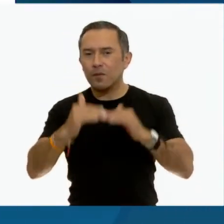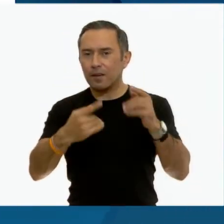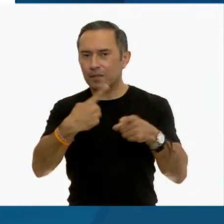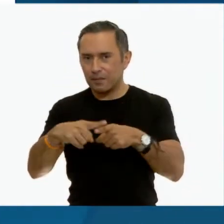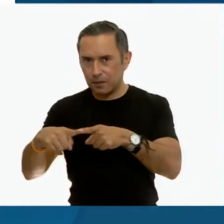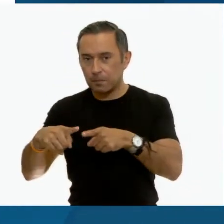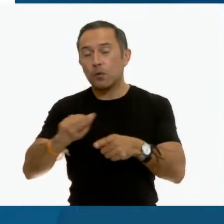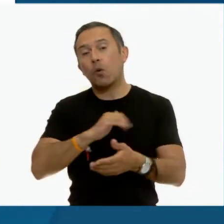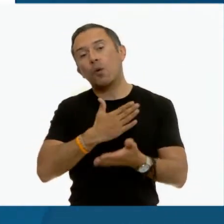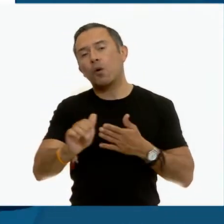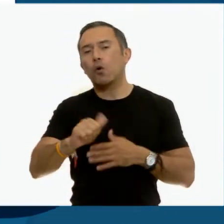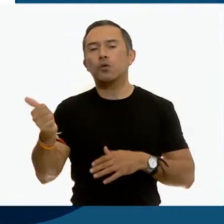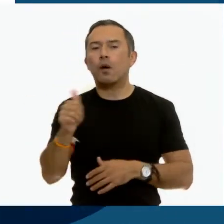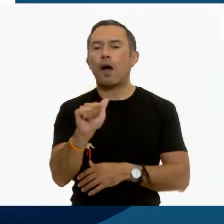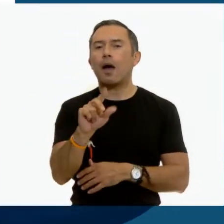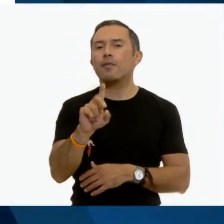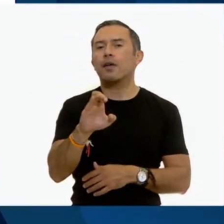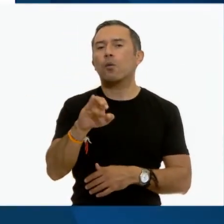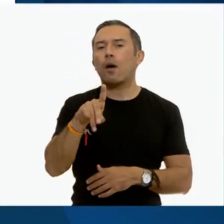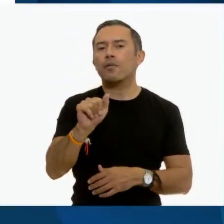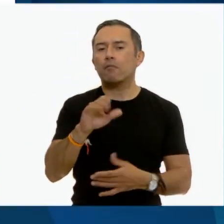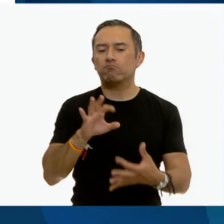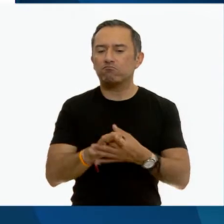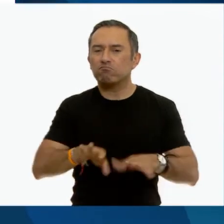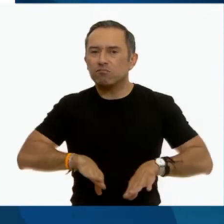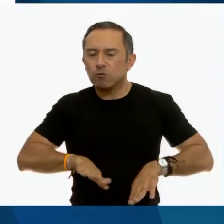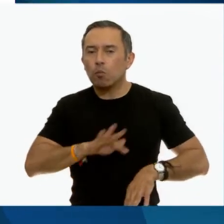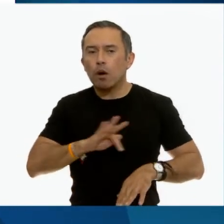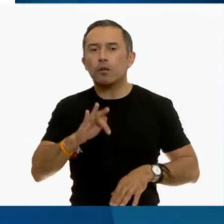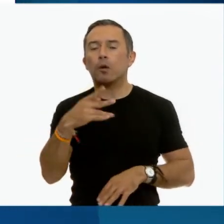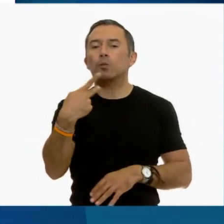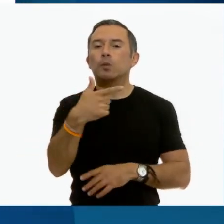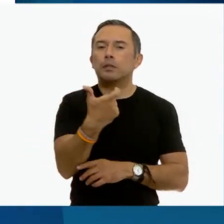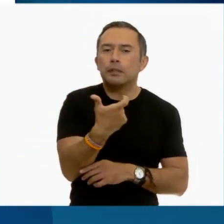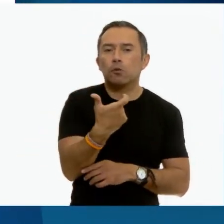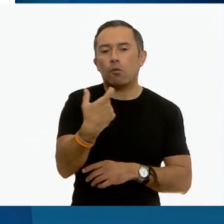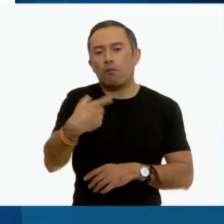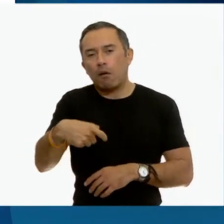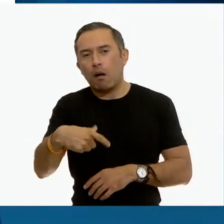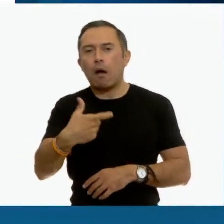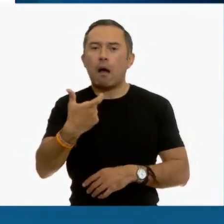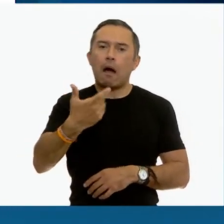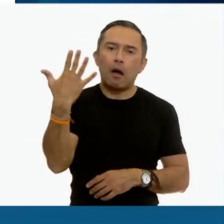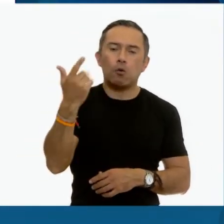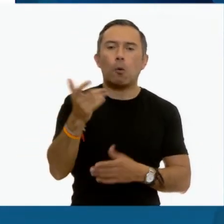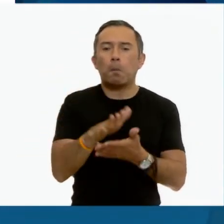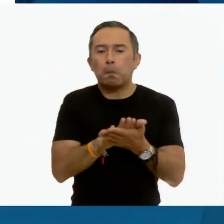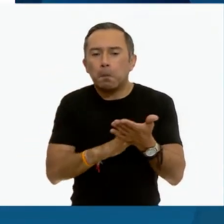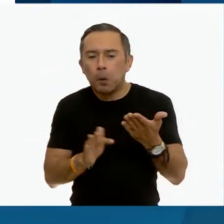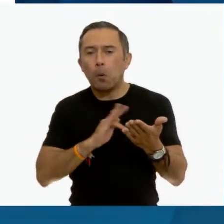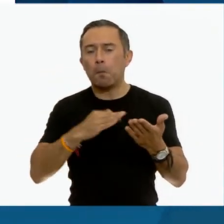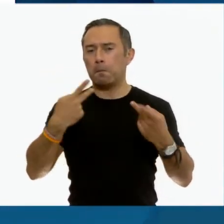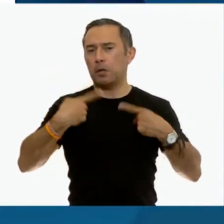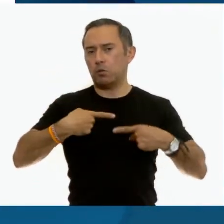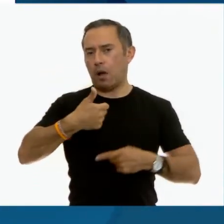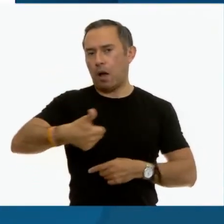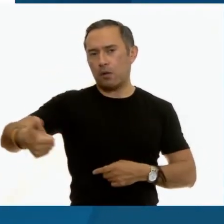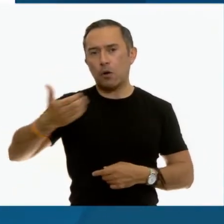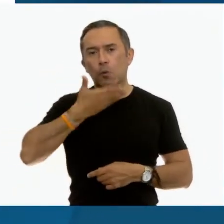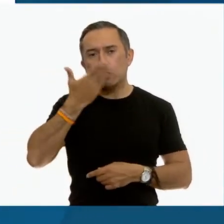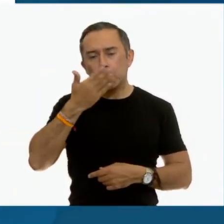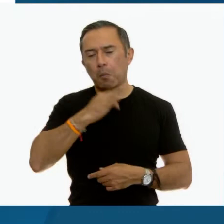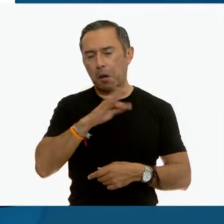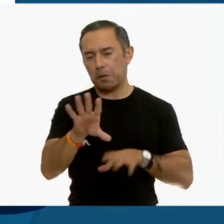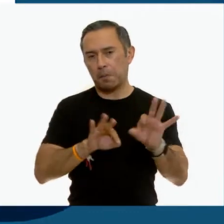económicos, gustos o costumbres de cada persona. Entonces, para estar saludables,